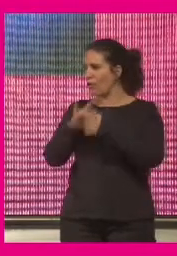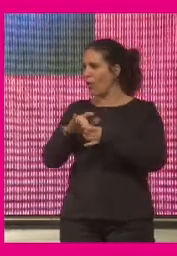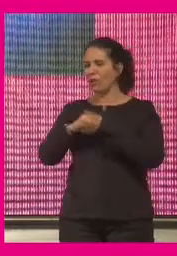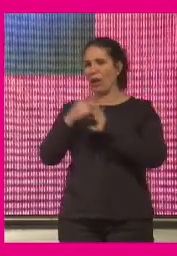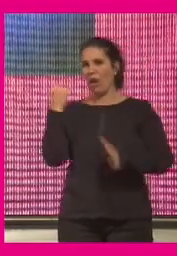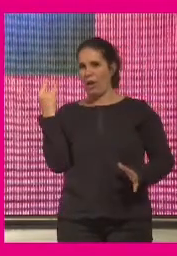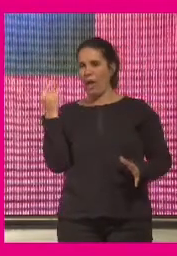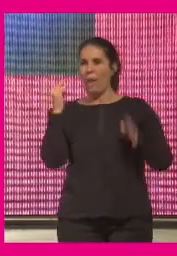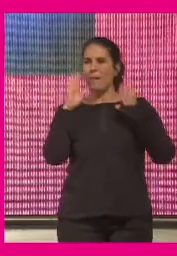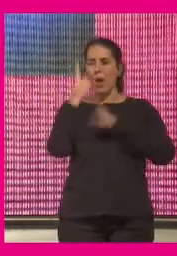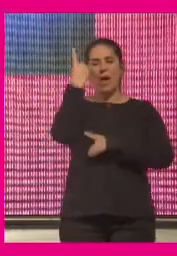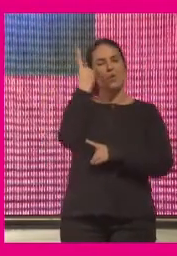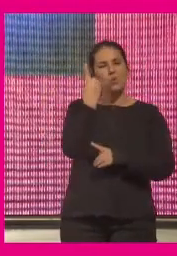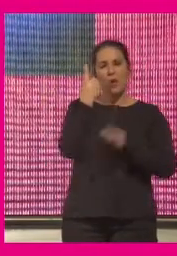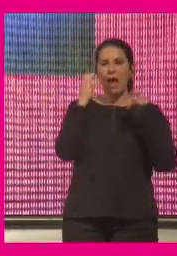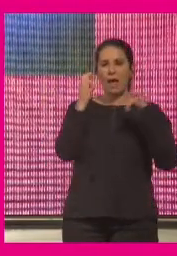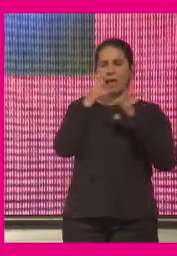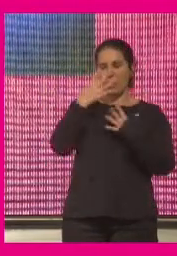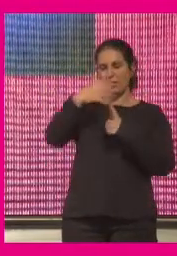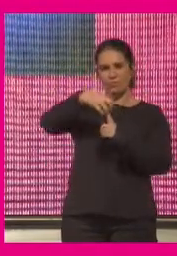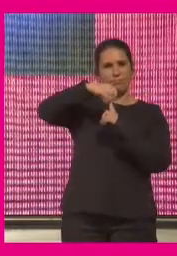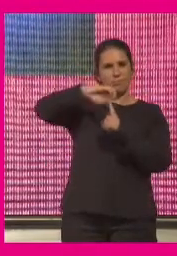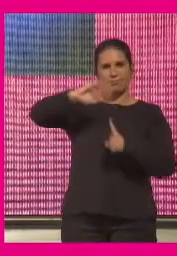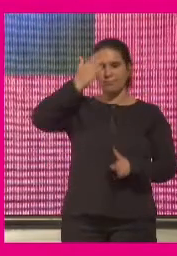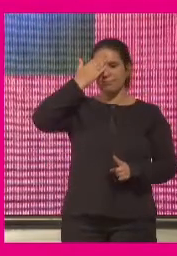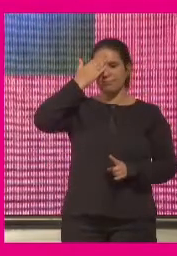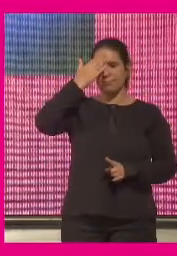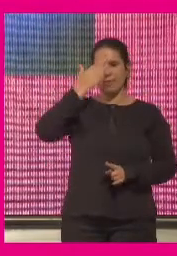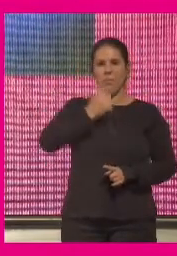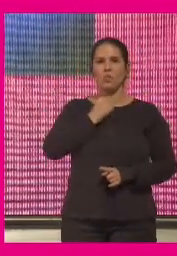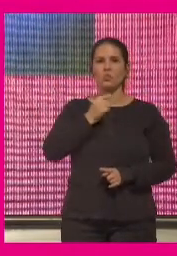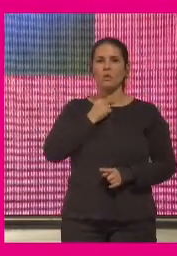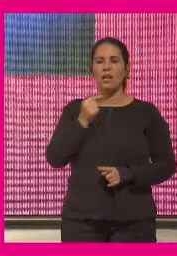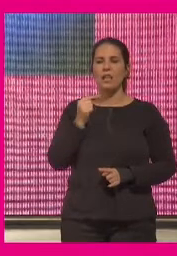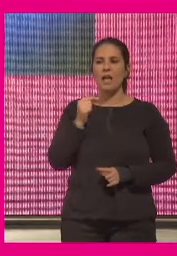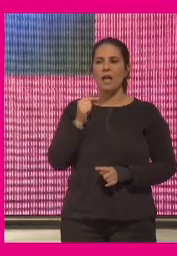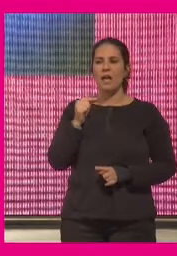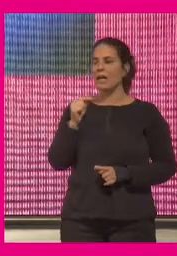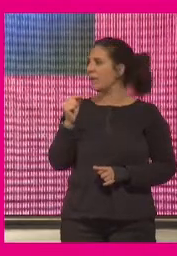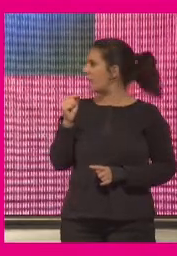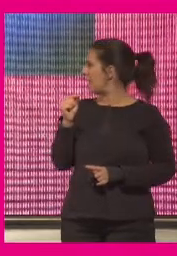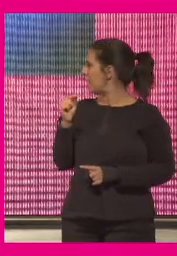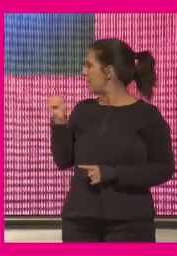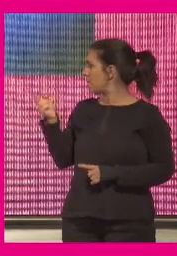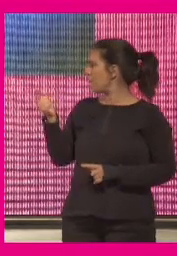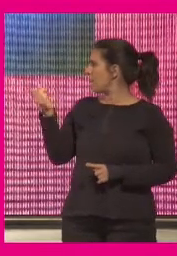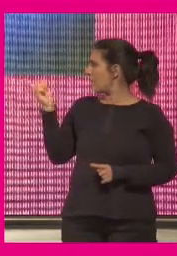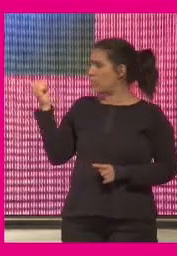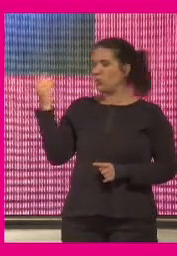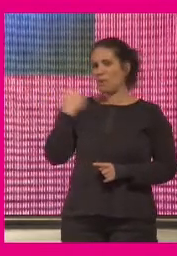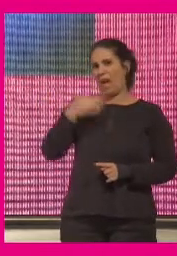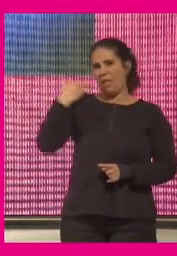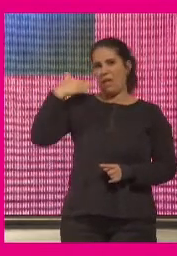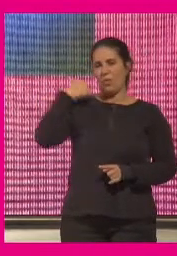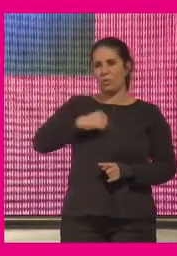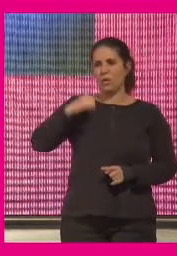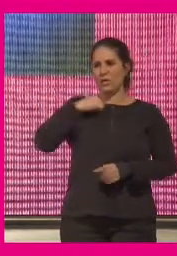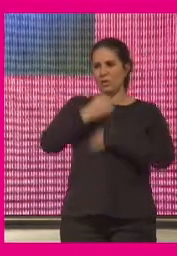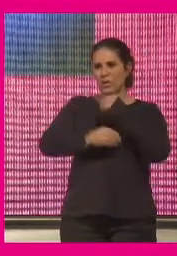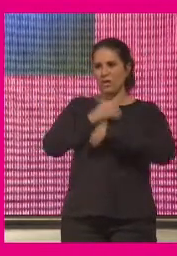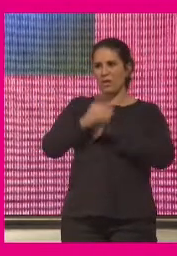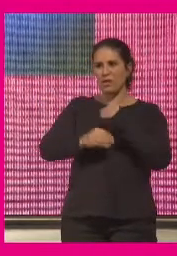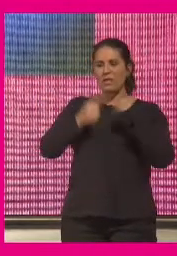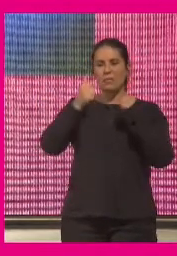tecnología pero hay una que está en el centro que me gustaría que abordaras que además te ibas ya unos años pensando en esto que es esa